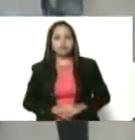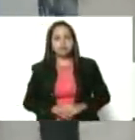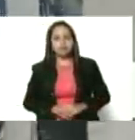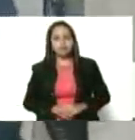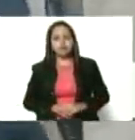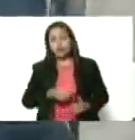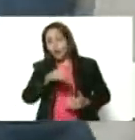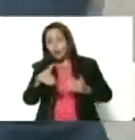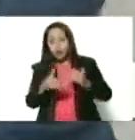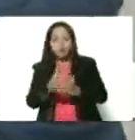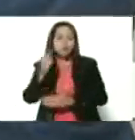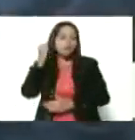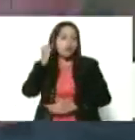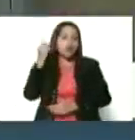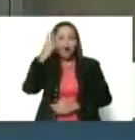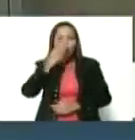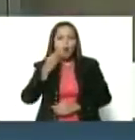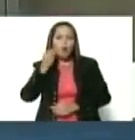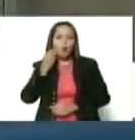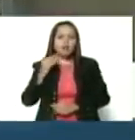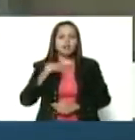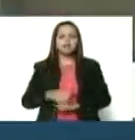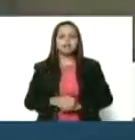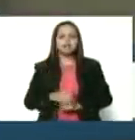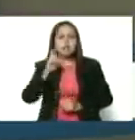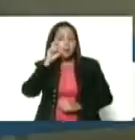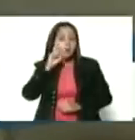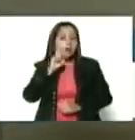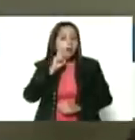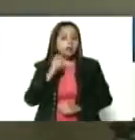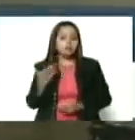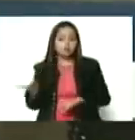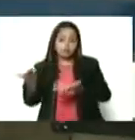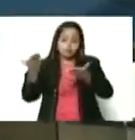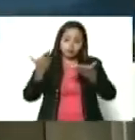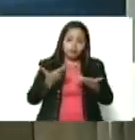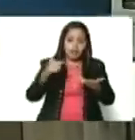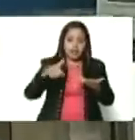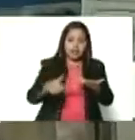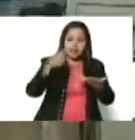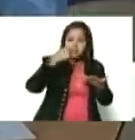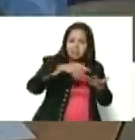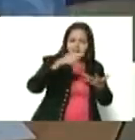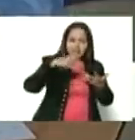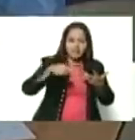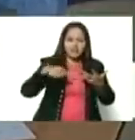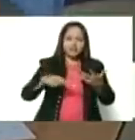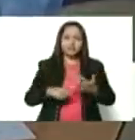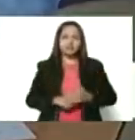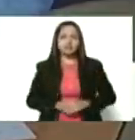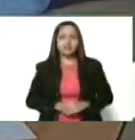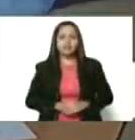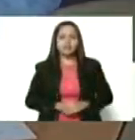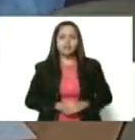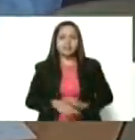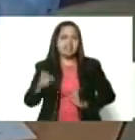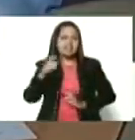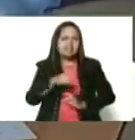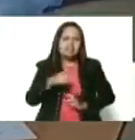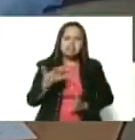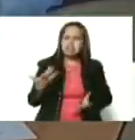mujeres jóvenes embarazadas reciben pues un conjunto de elementos y